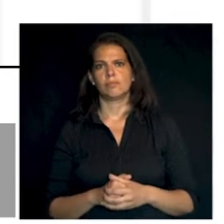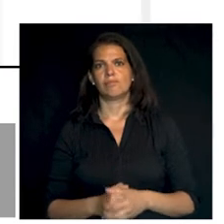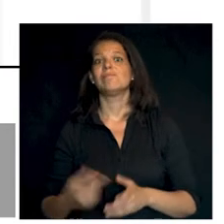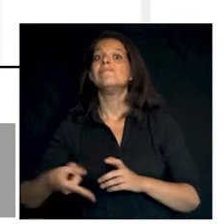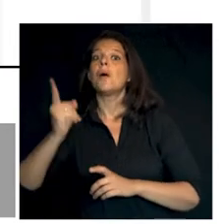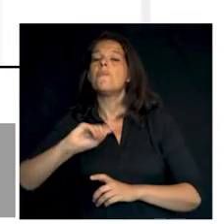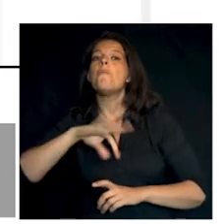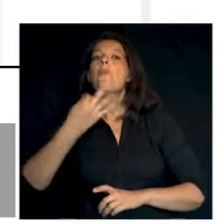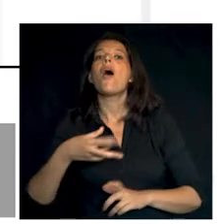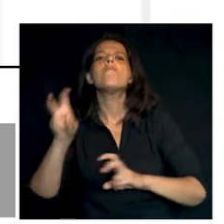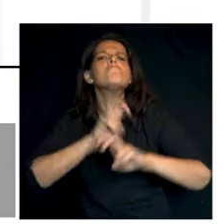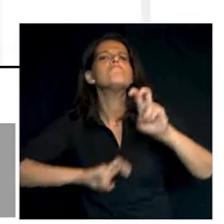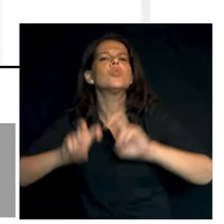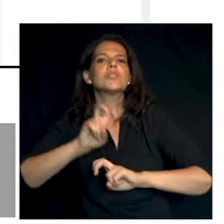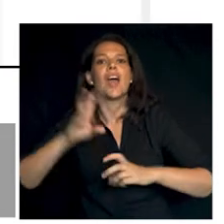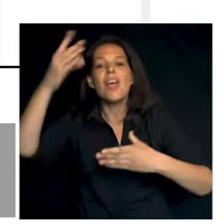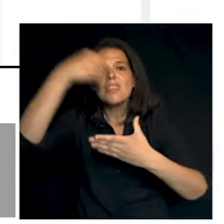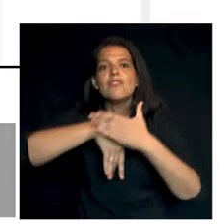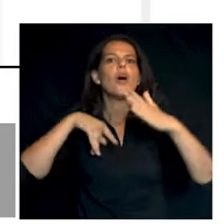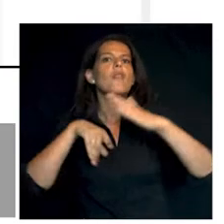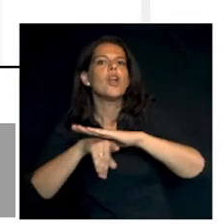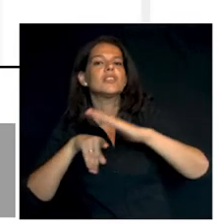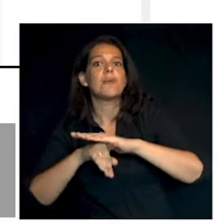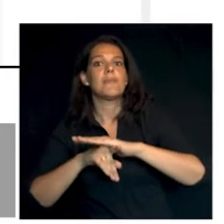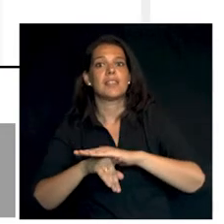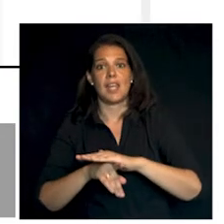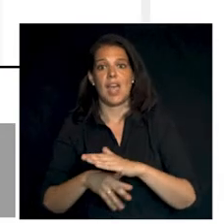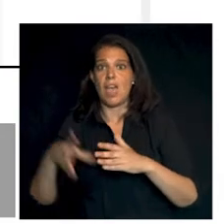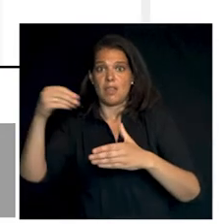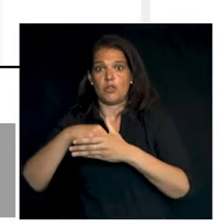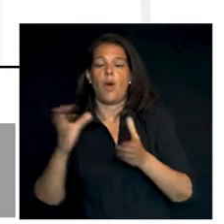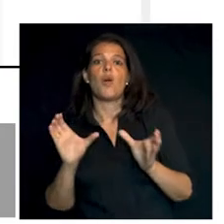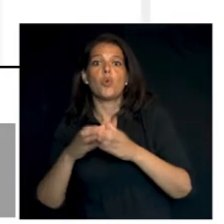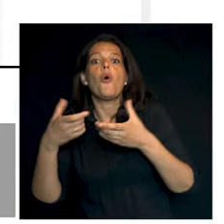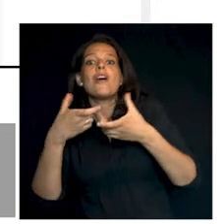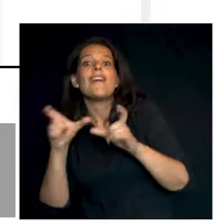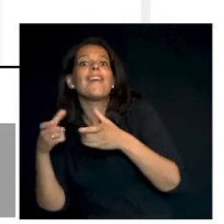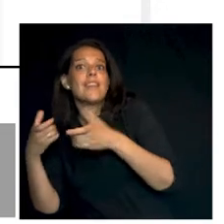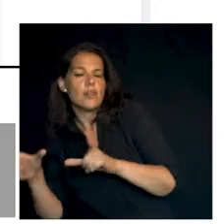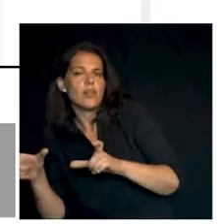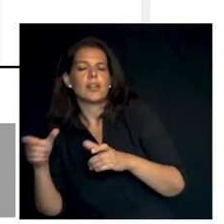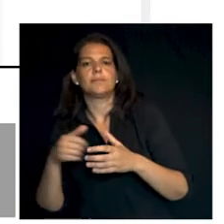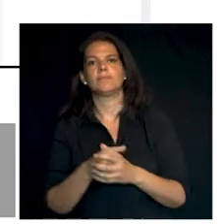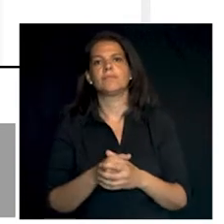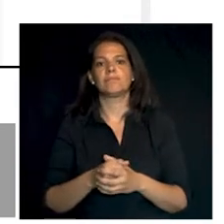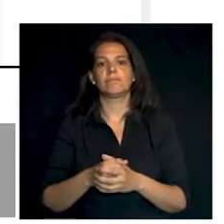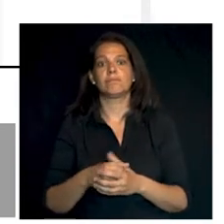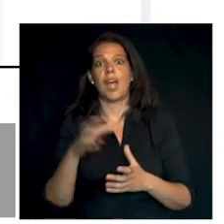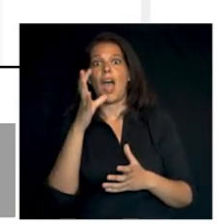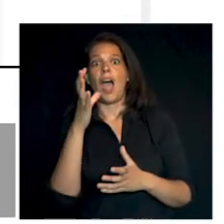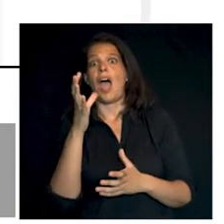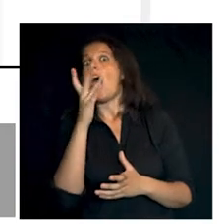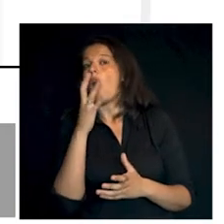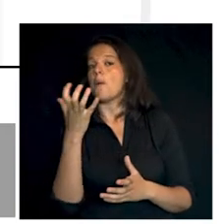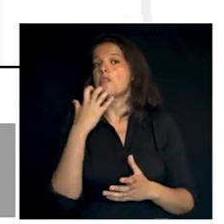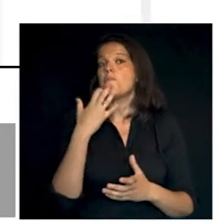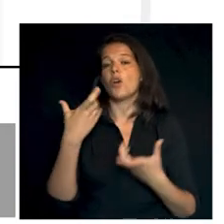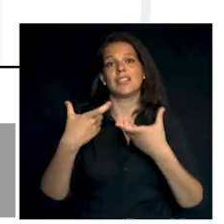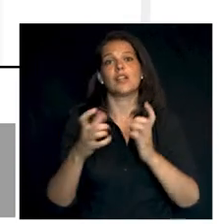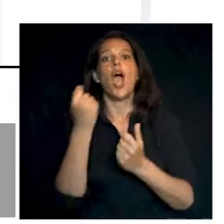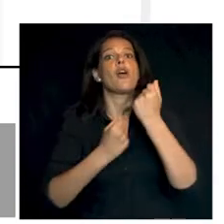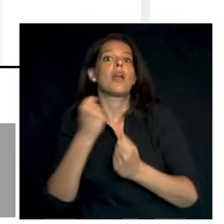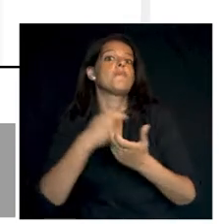También podremos buscarlo entre los trámites disponibles que se agrupan en categorías. En este caso, en la categoría